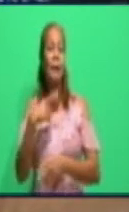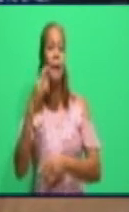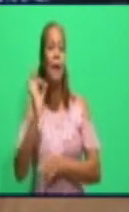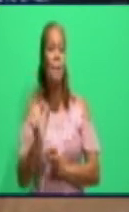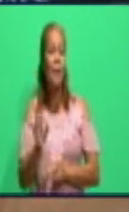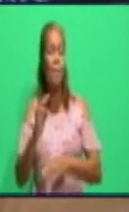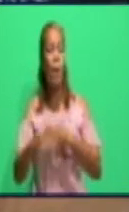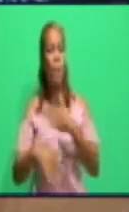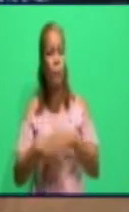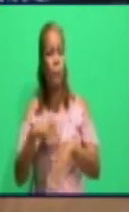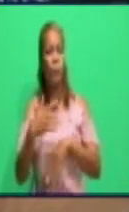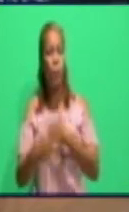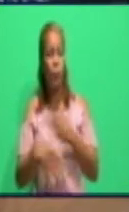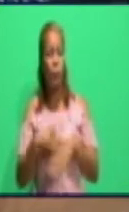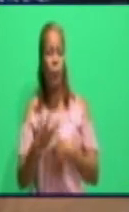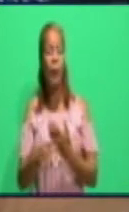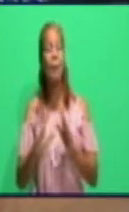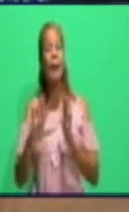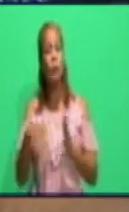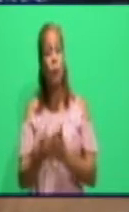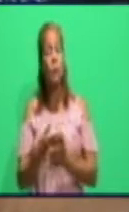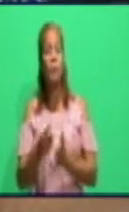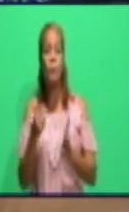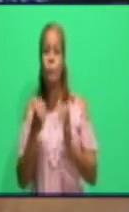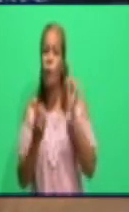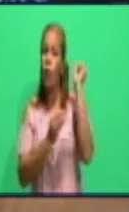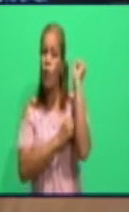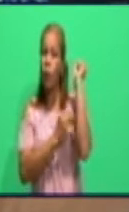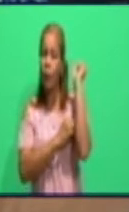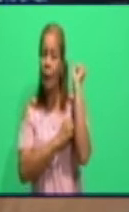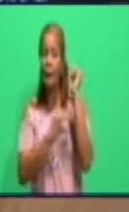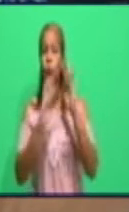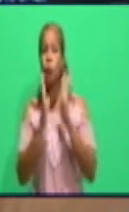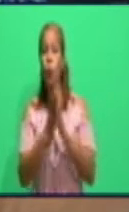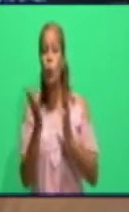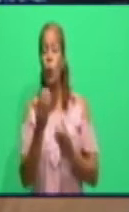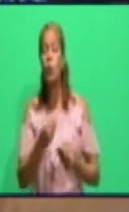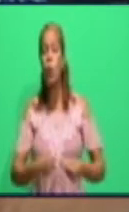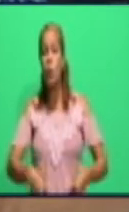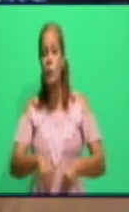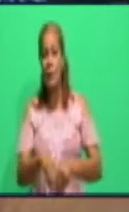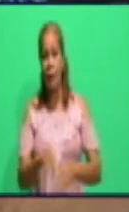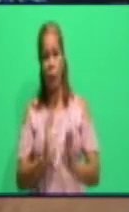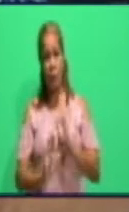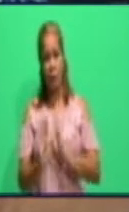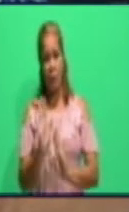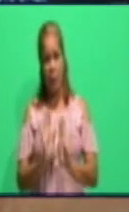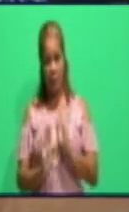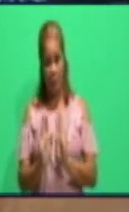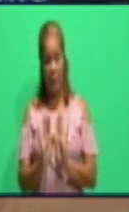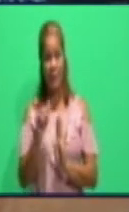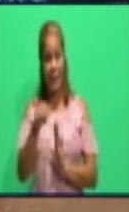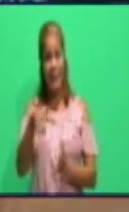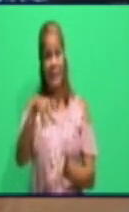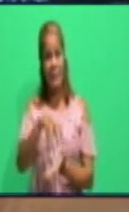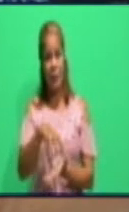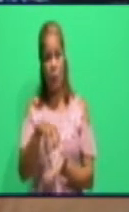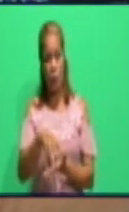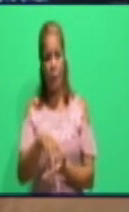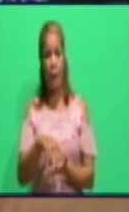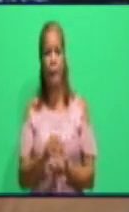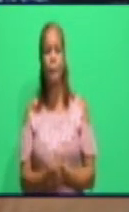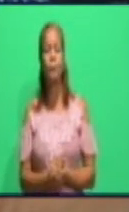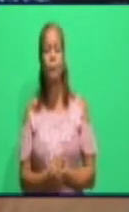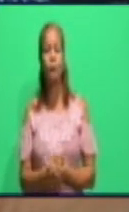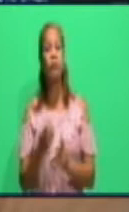hemos estado fortaleciendo los consejos de dirección. Como explicaban anteriormente los compañeros que me antecedieron, hay que